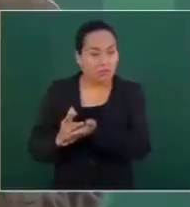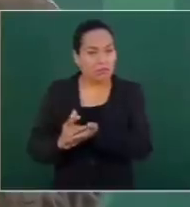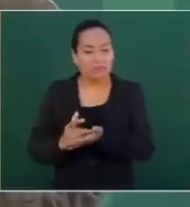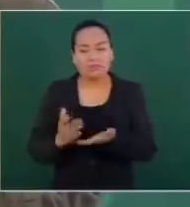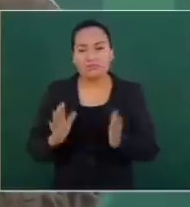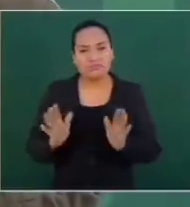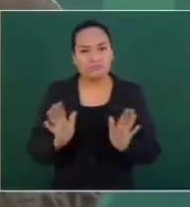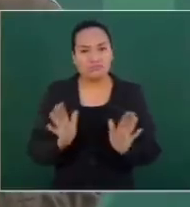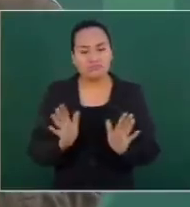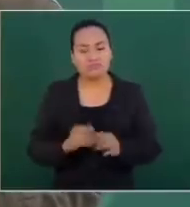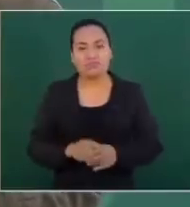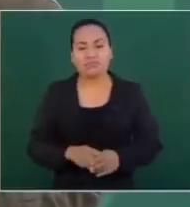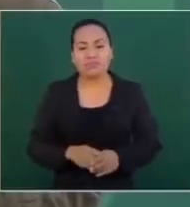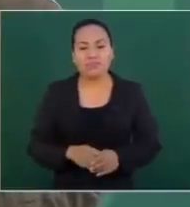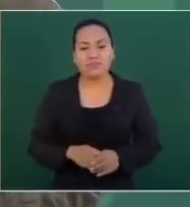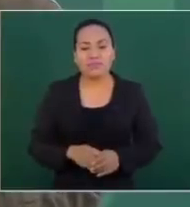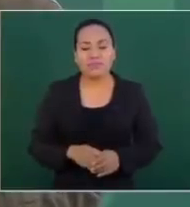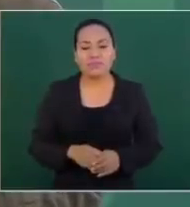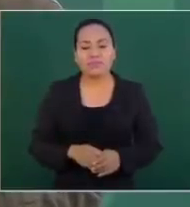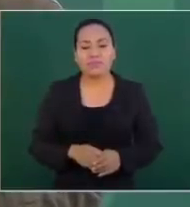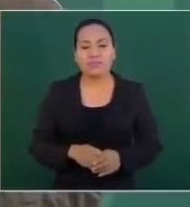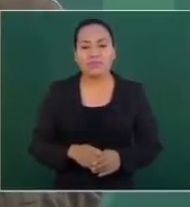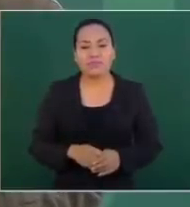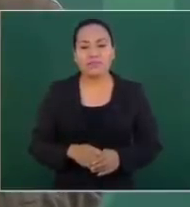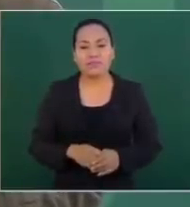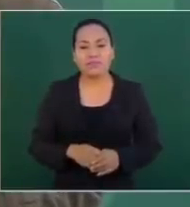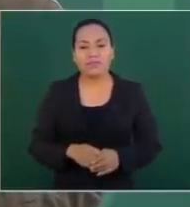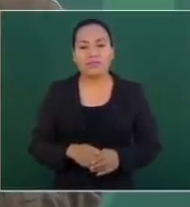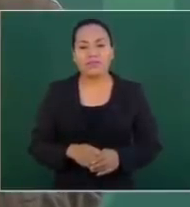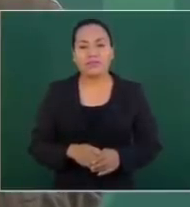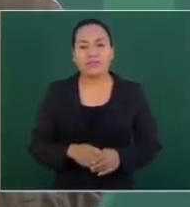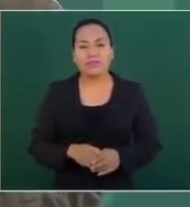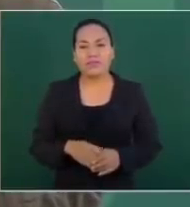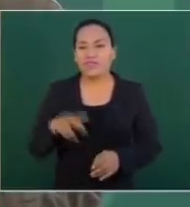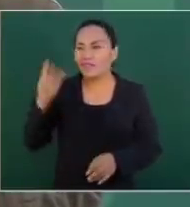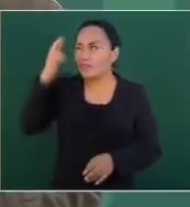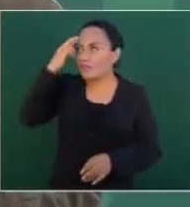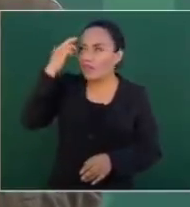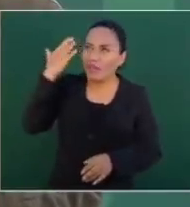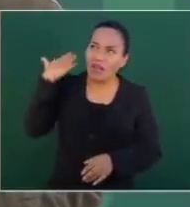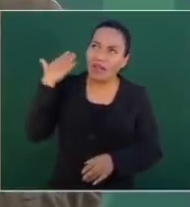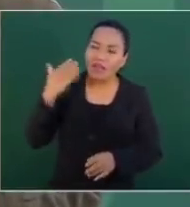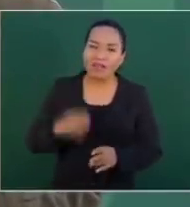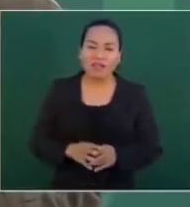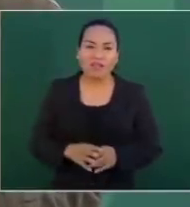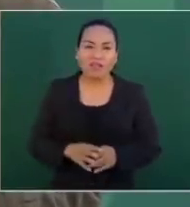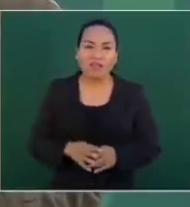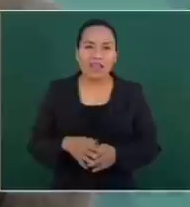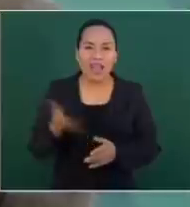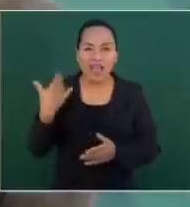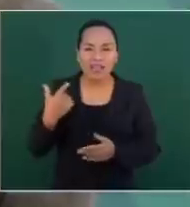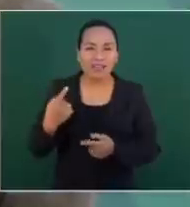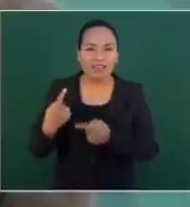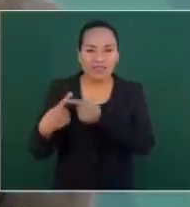Jamás recuerdo que estábamos en plena guerra sucia,